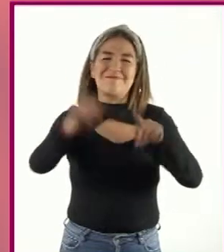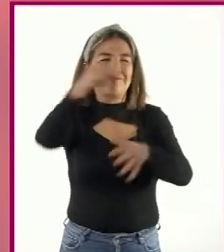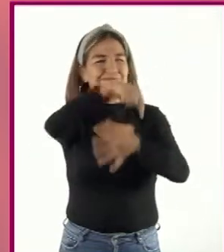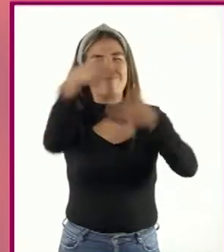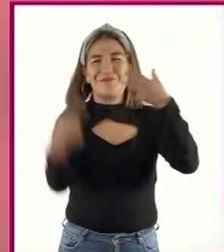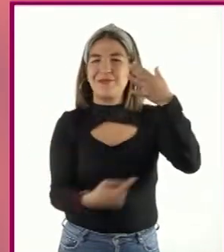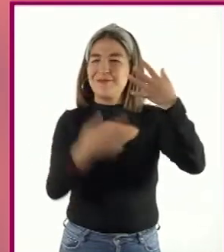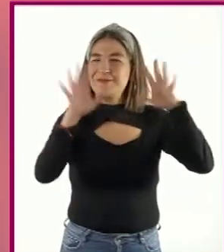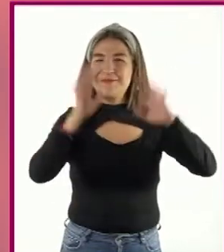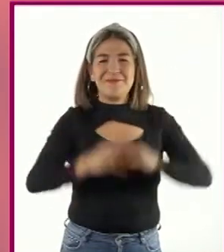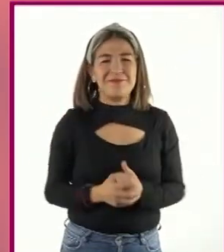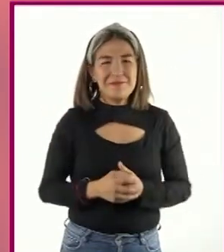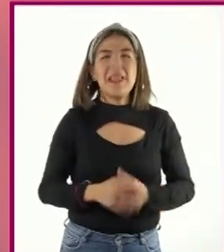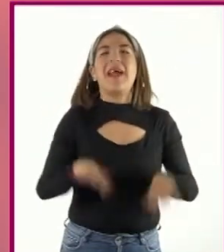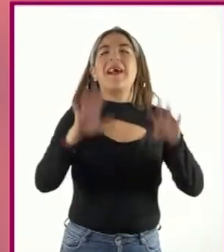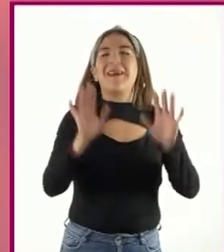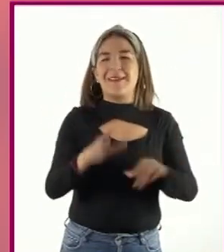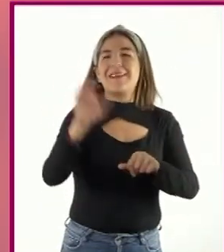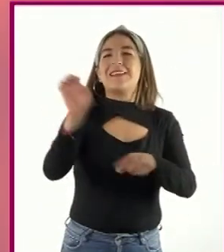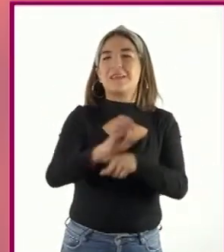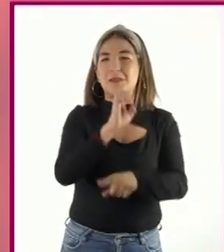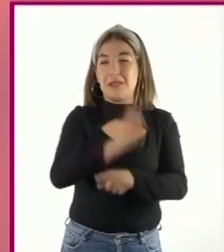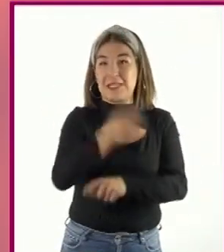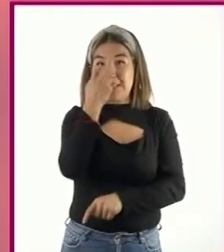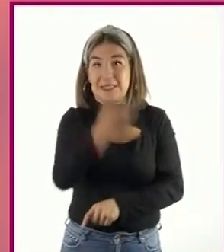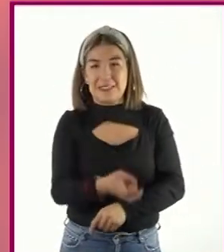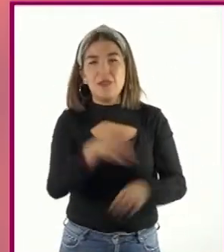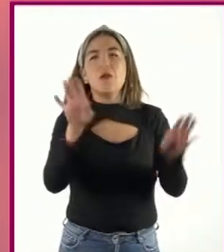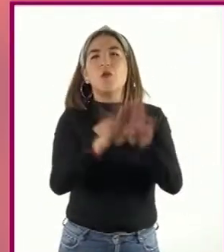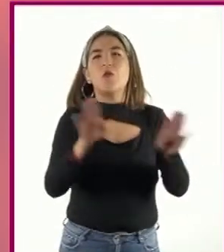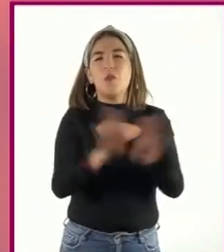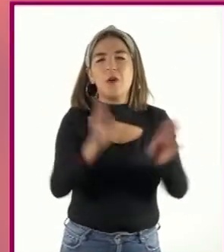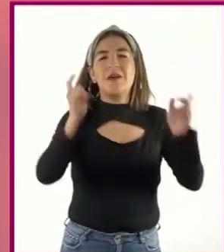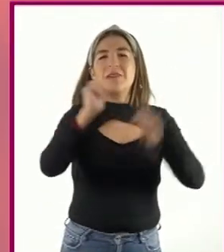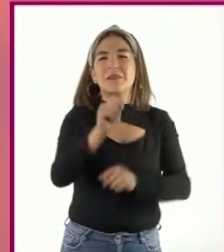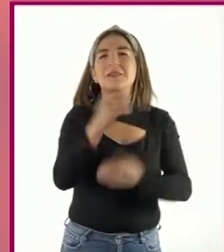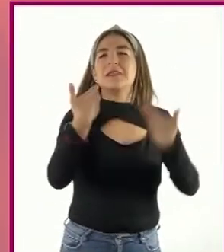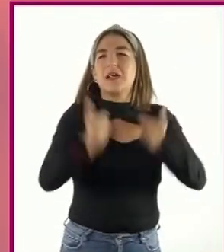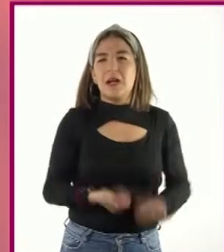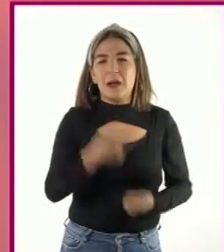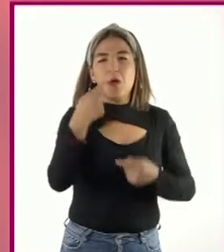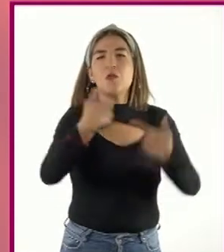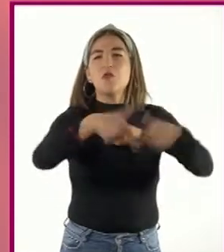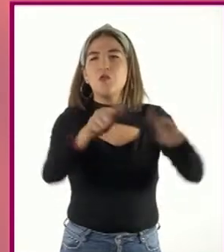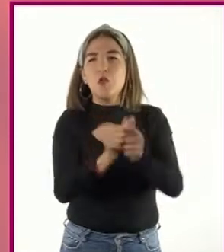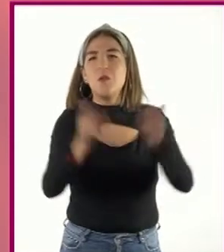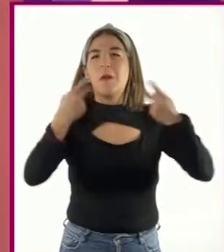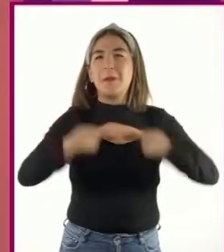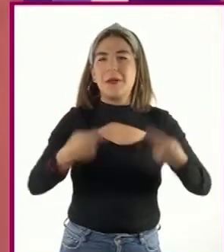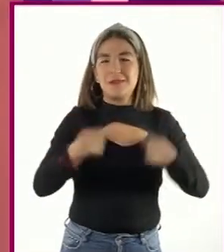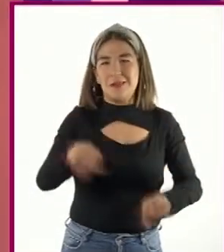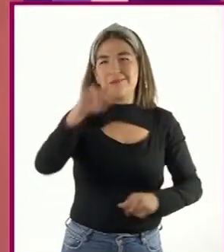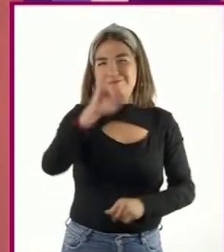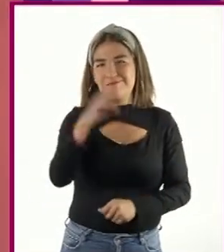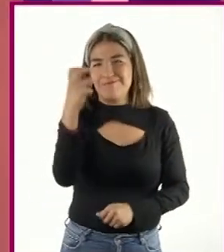Entonces, ahí se reconoce más bien al grupo de personas. Es correcto. También dejando